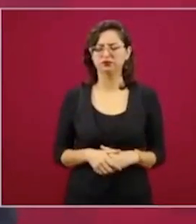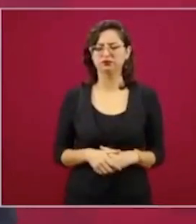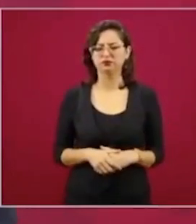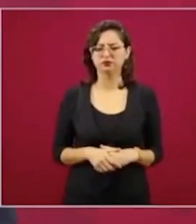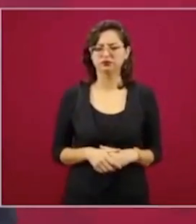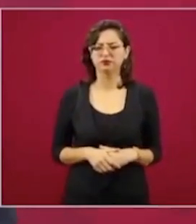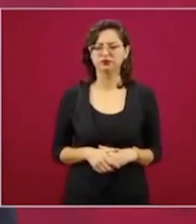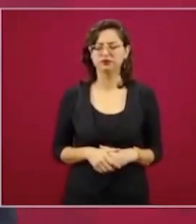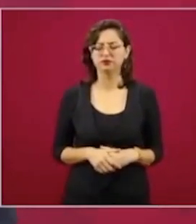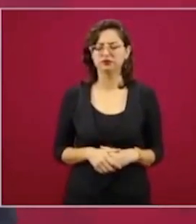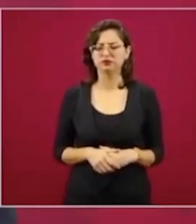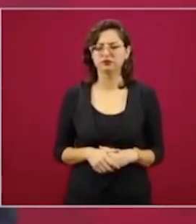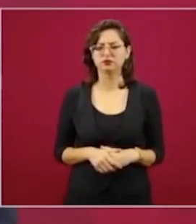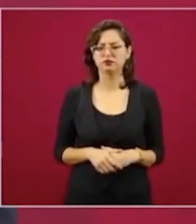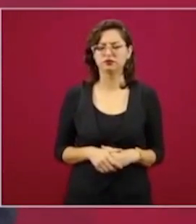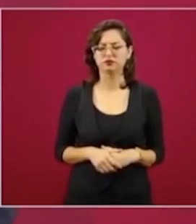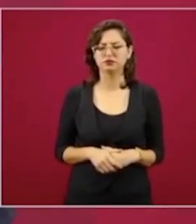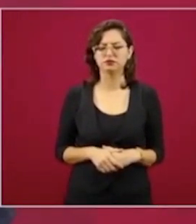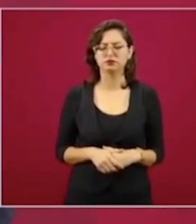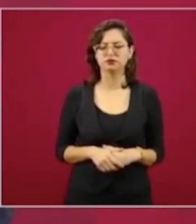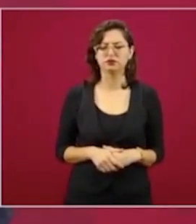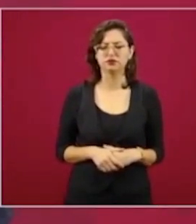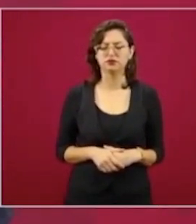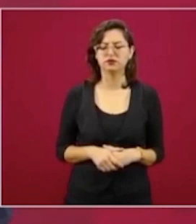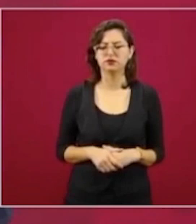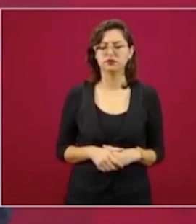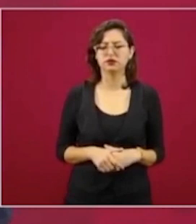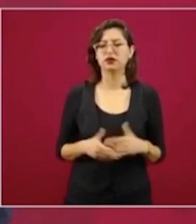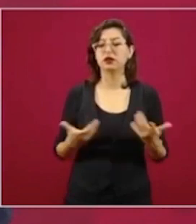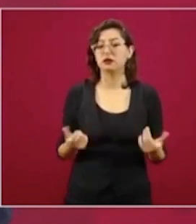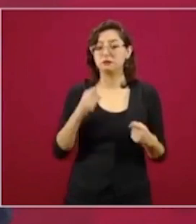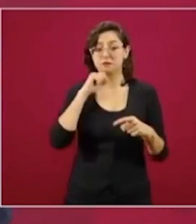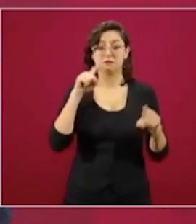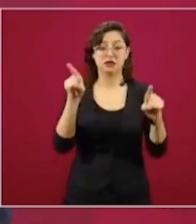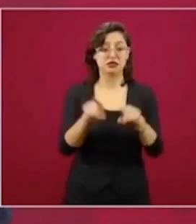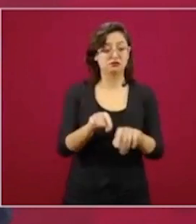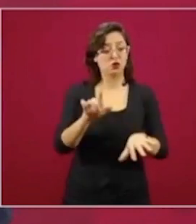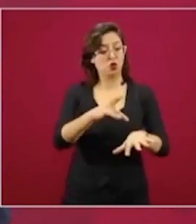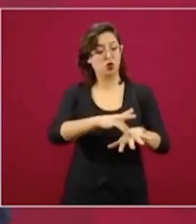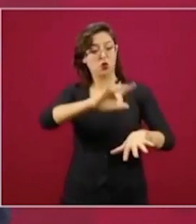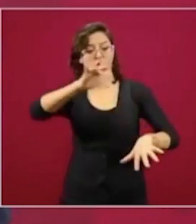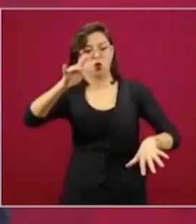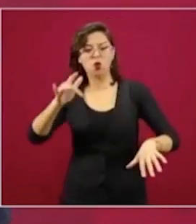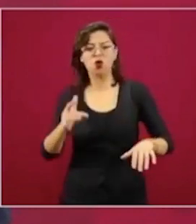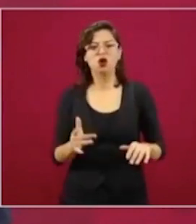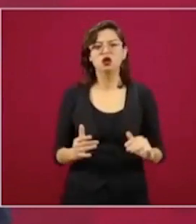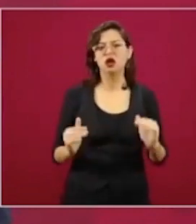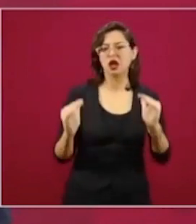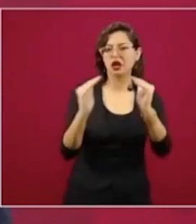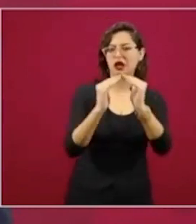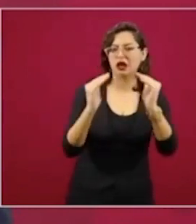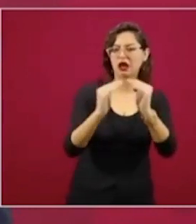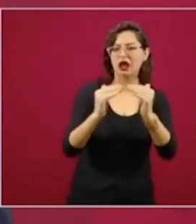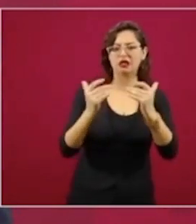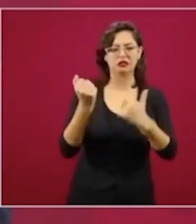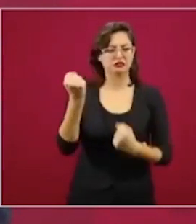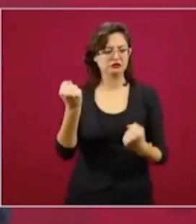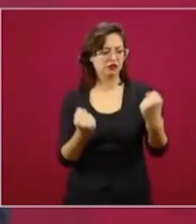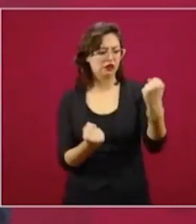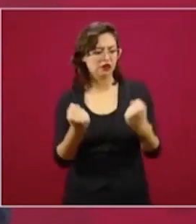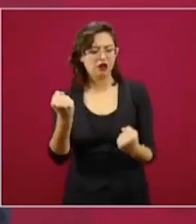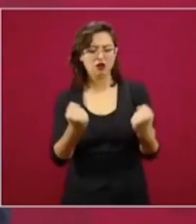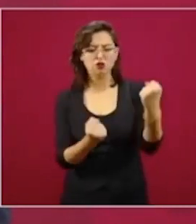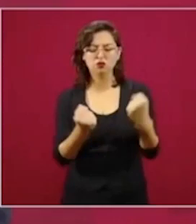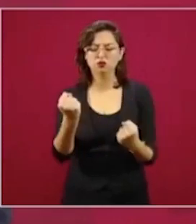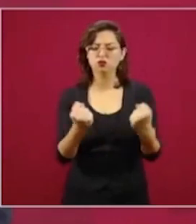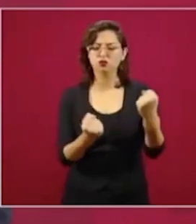dinero y por las subastas de joyas, de casas, de automóviles,